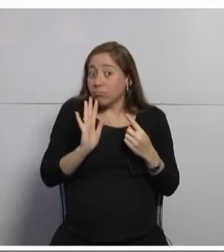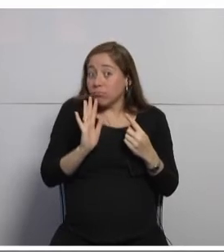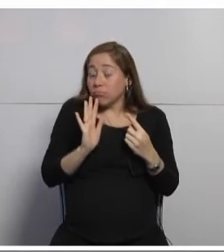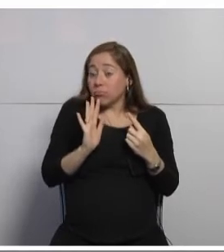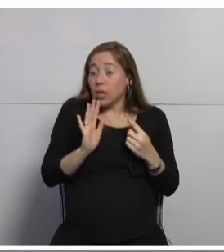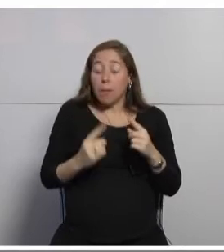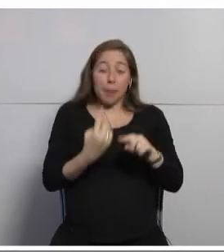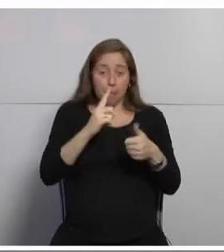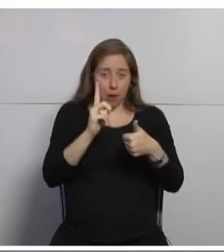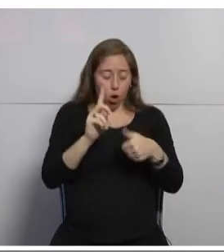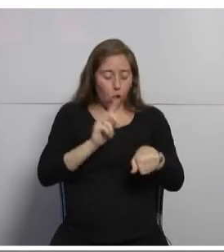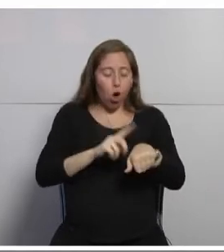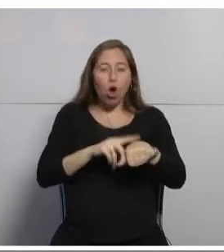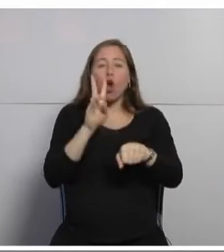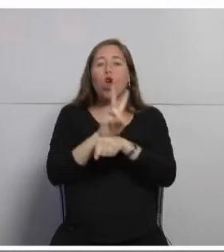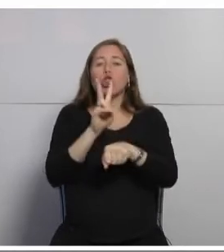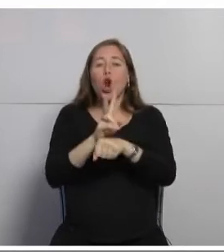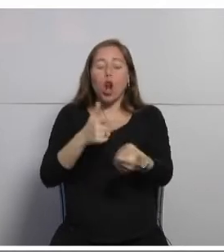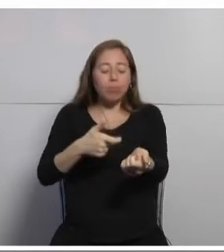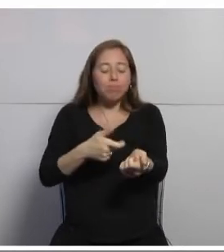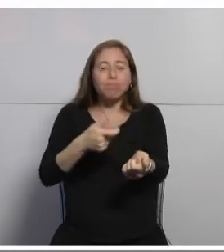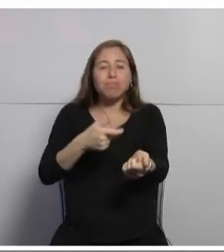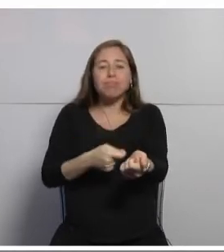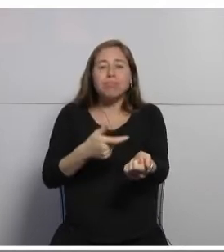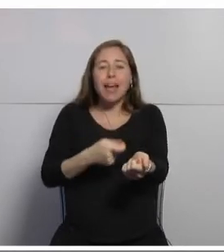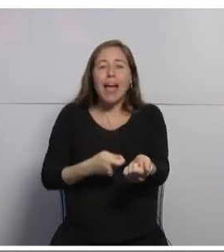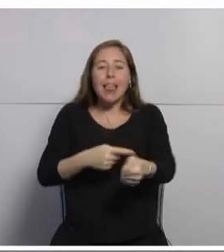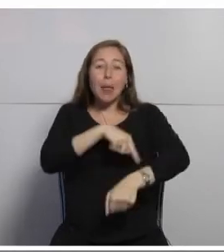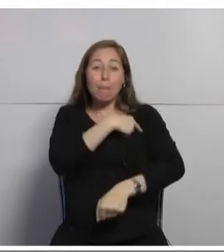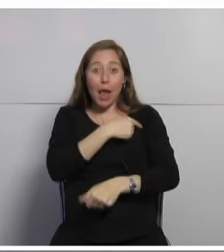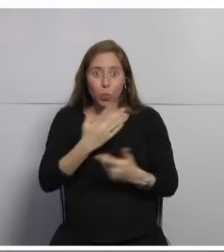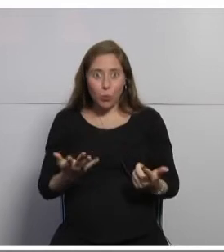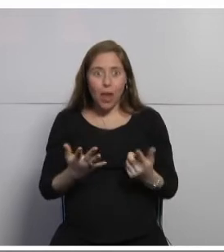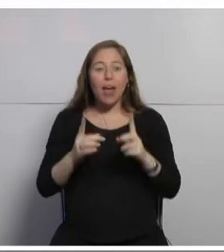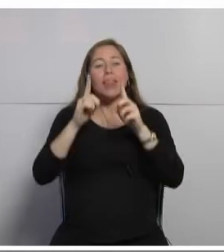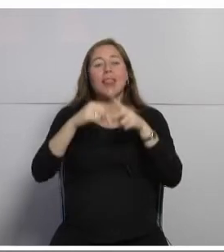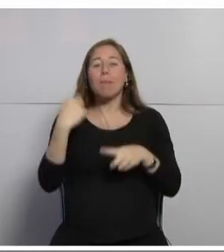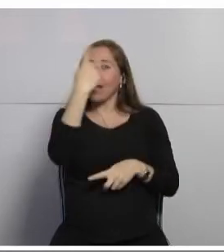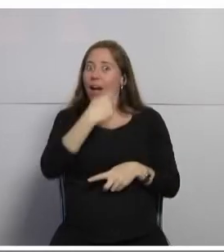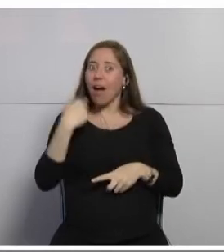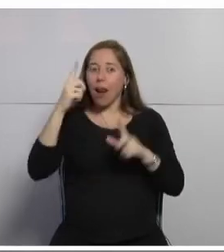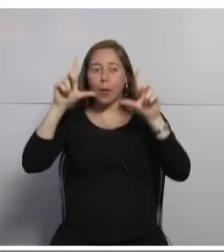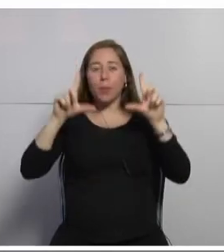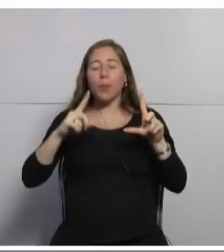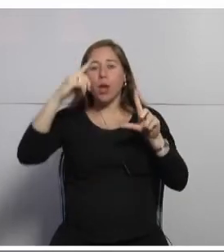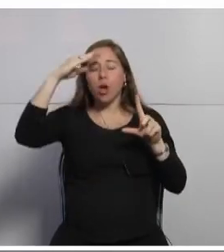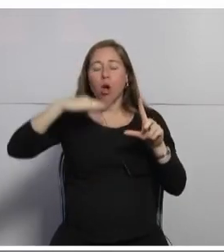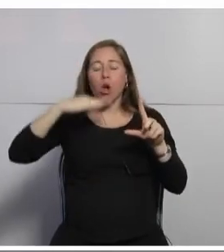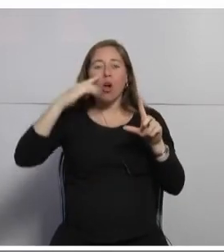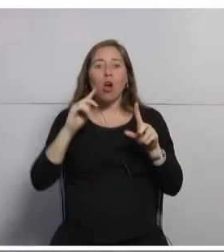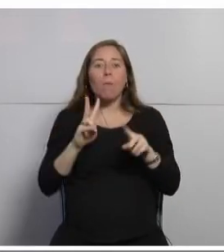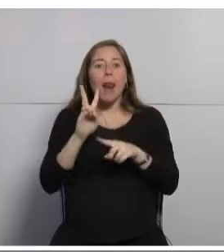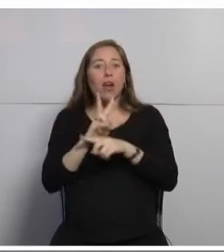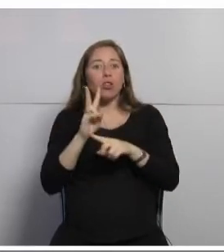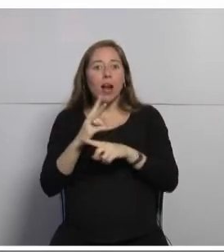el control de temperatura a las entradas de forma automática el poder hacer reconocimiento facial de las personas y la utilización